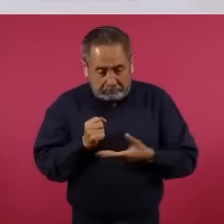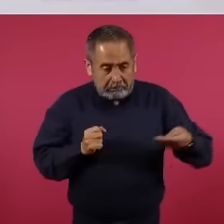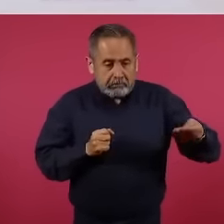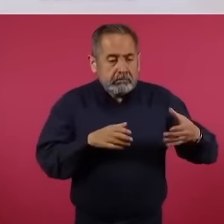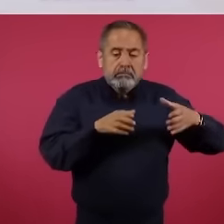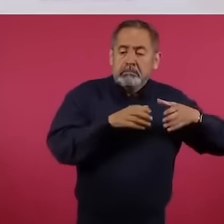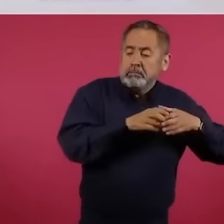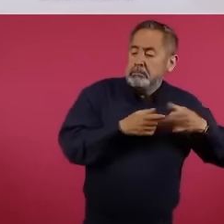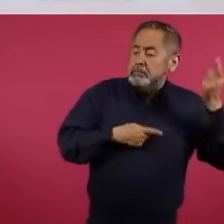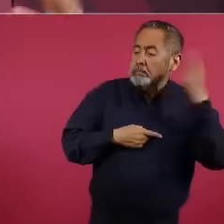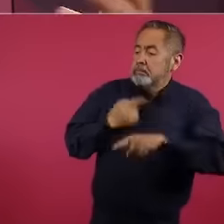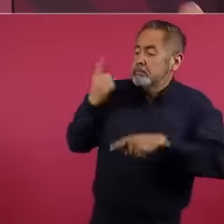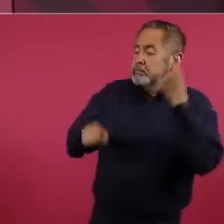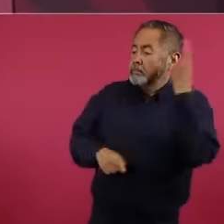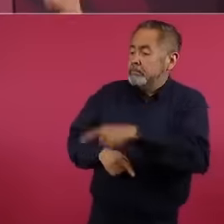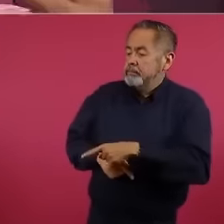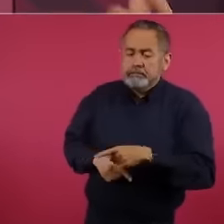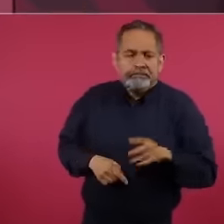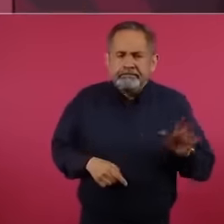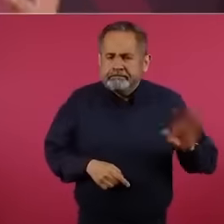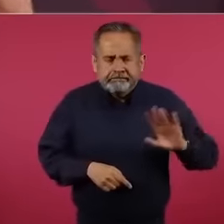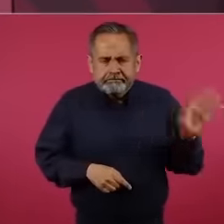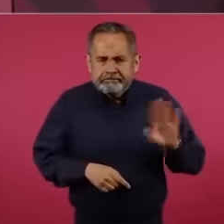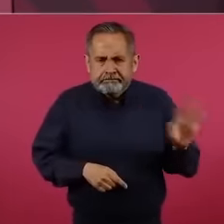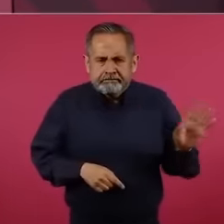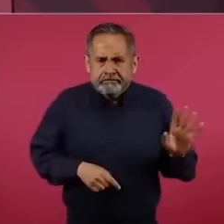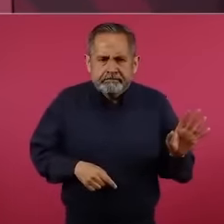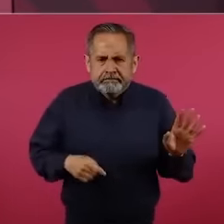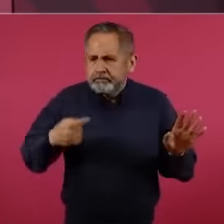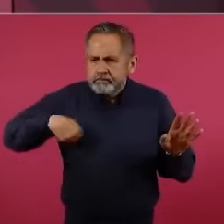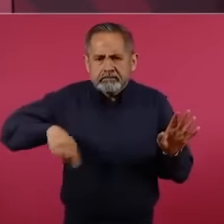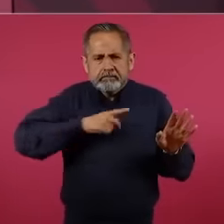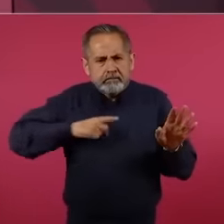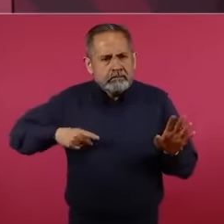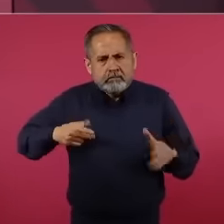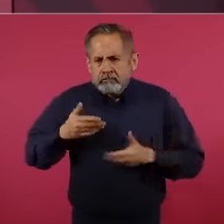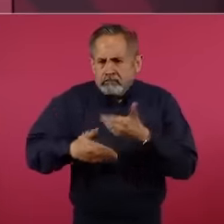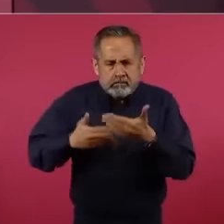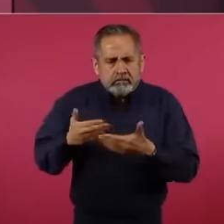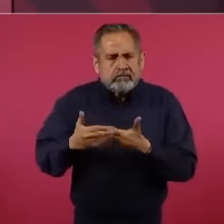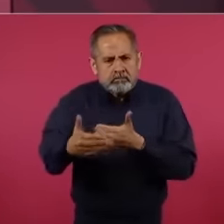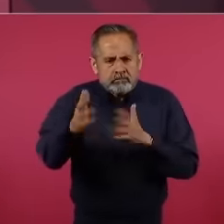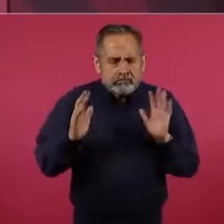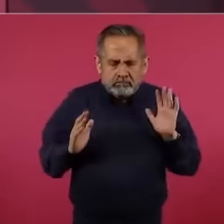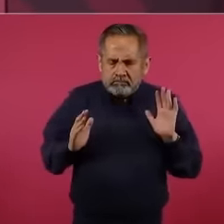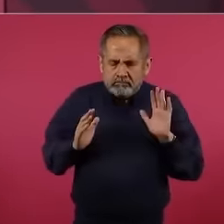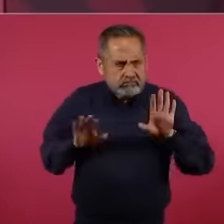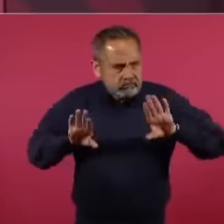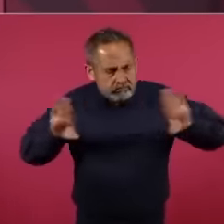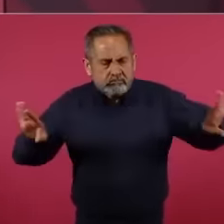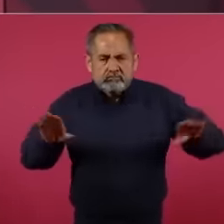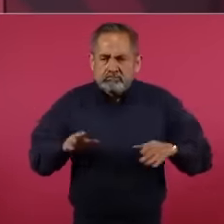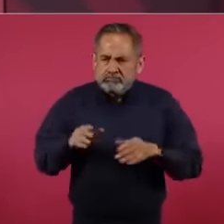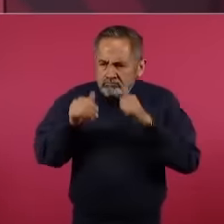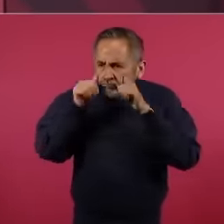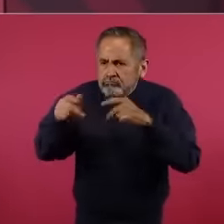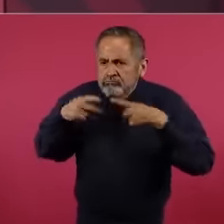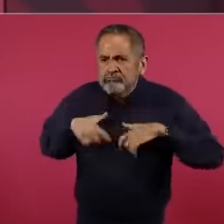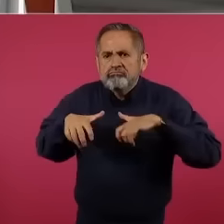Y eso nos ha permitido avanzar mucho, tan es así que la gente